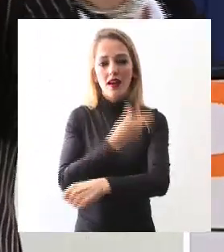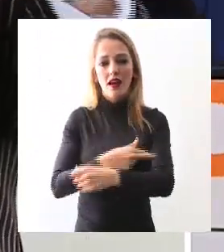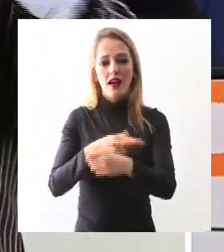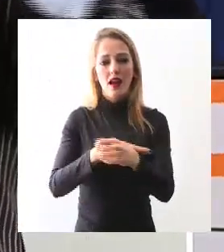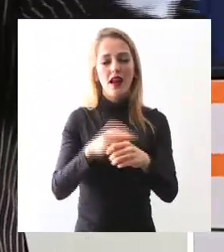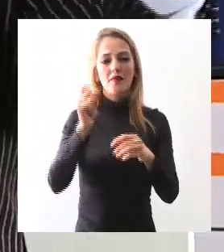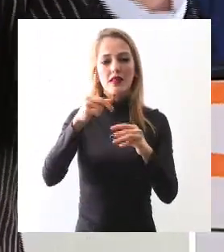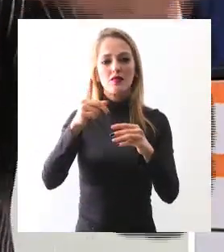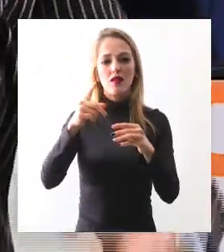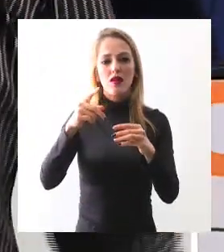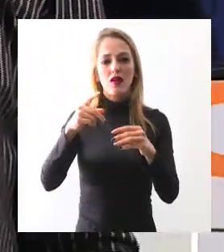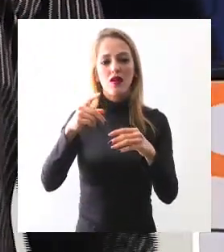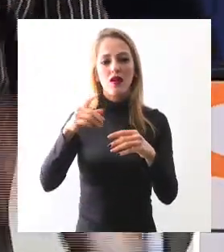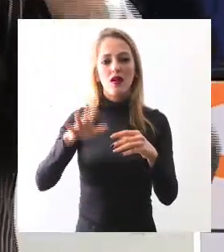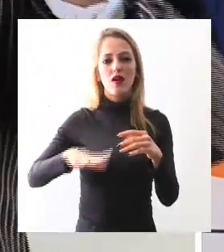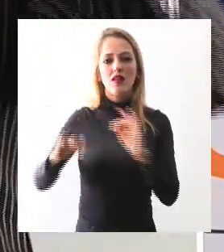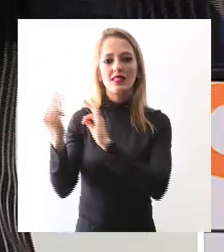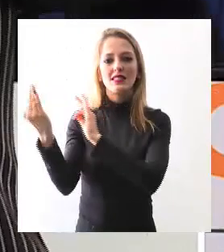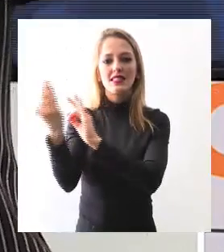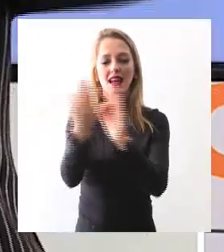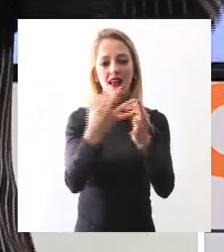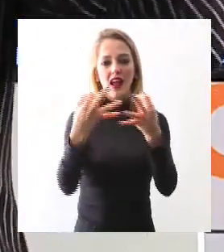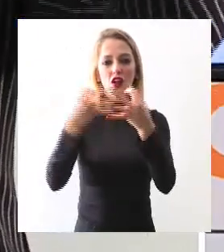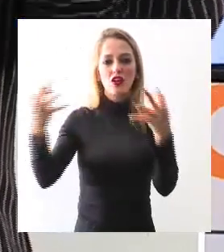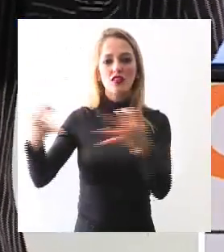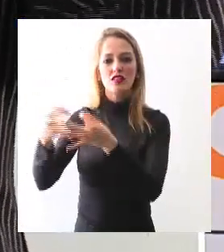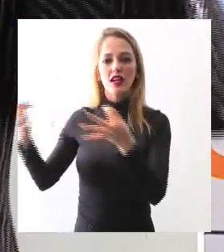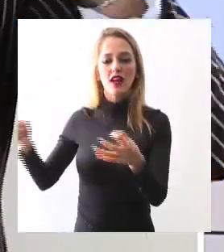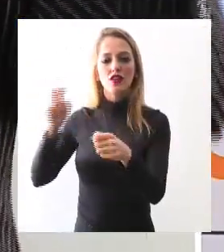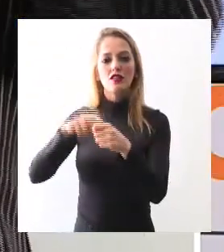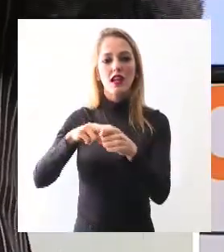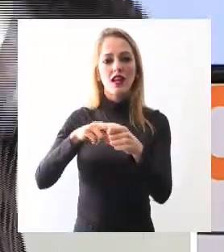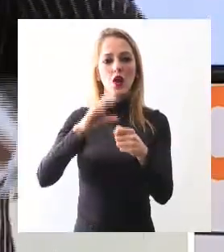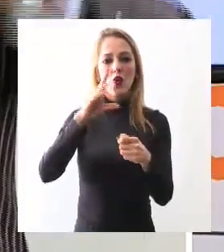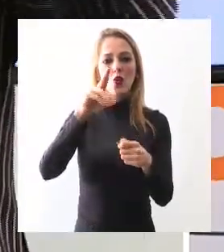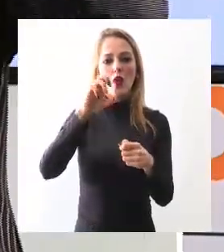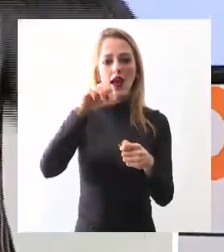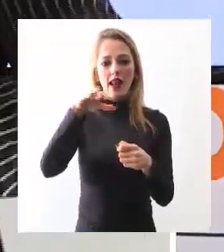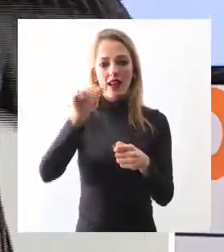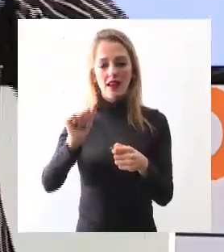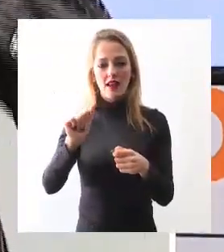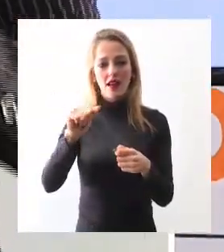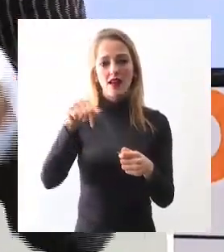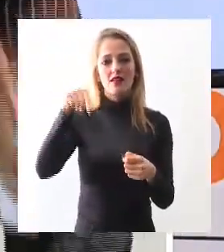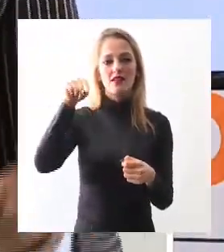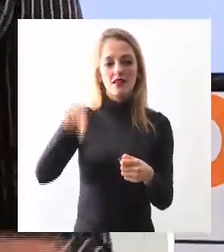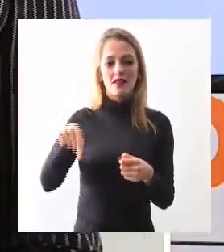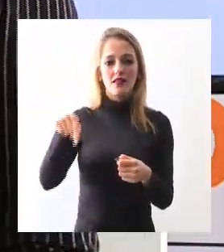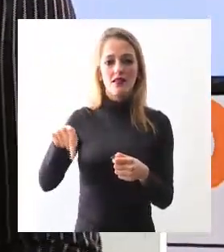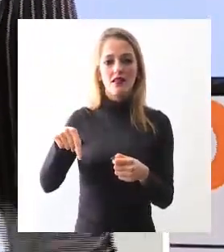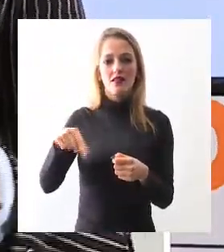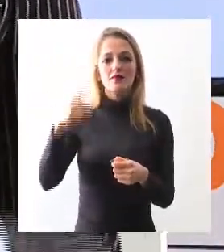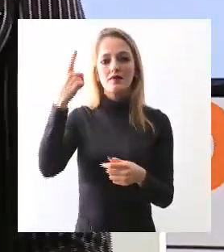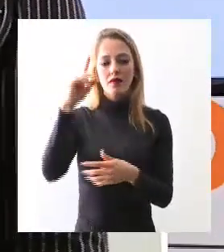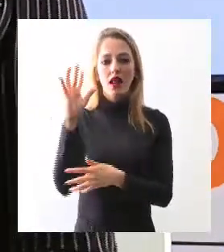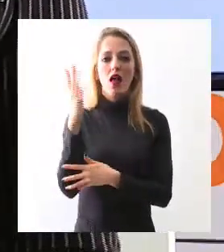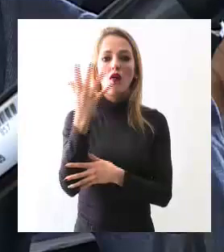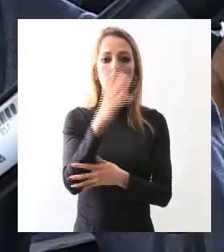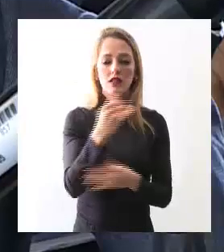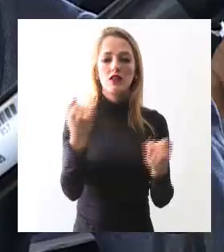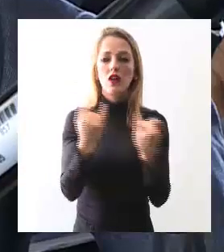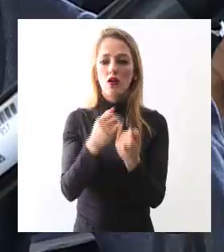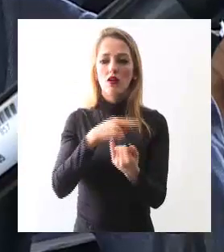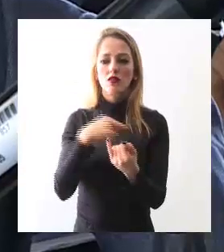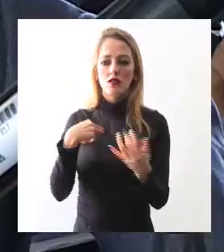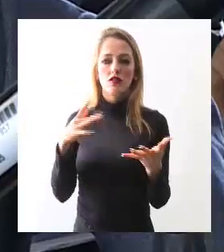Cerro Viejo y las comunidades ejidales en la parte de la cuenca alta evitando también entonces arrastre y deforestación también en apoyo y